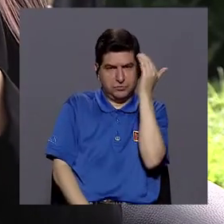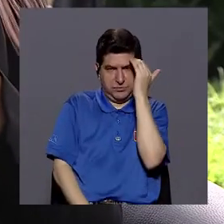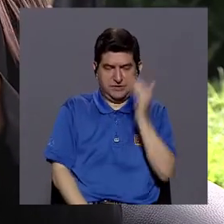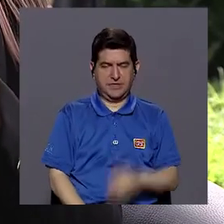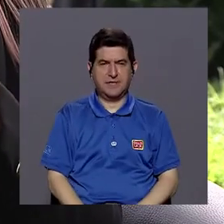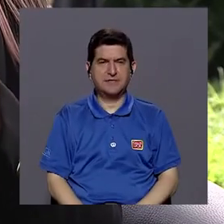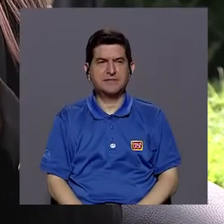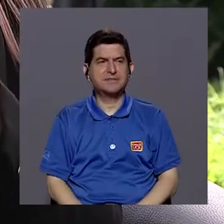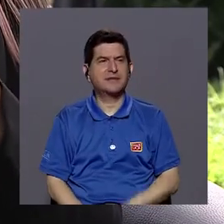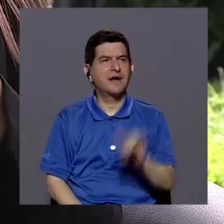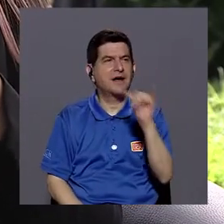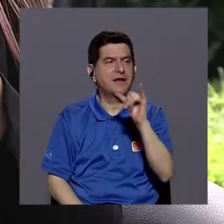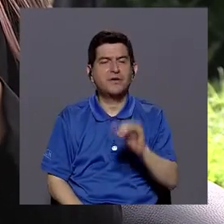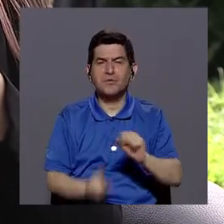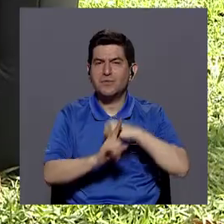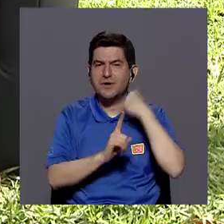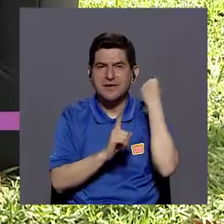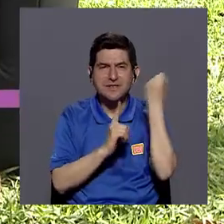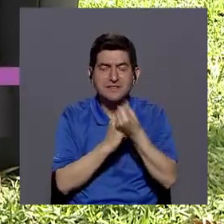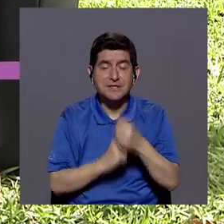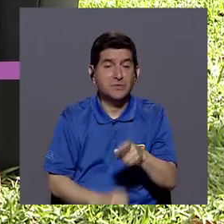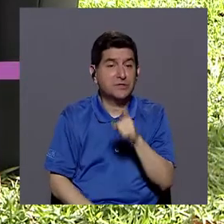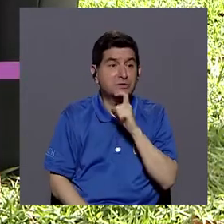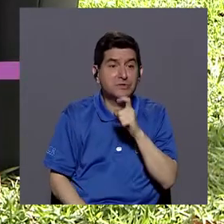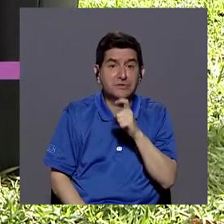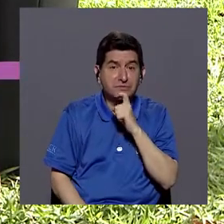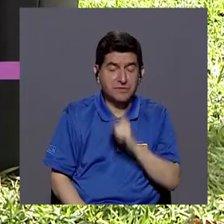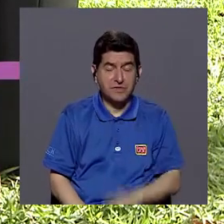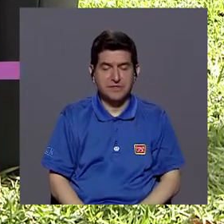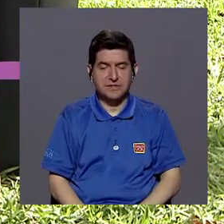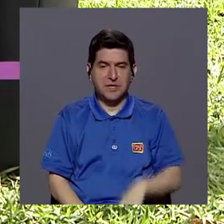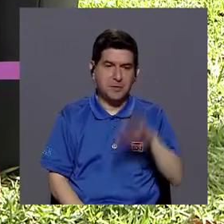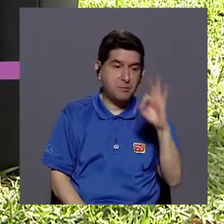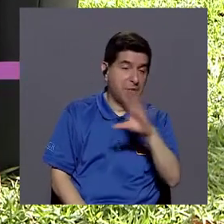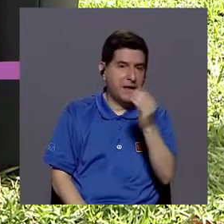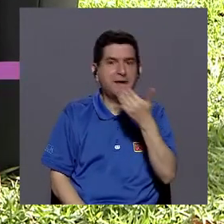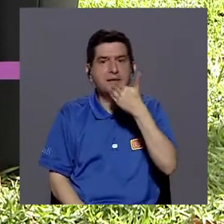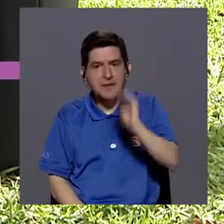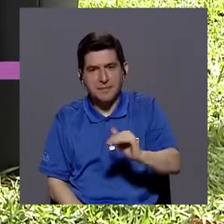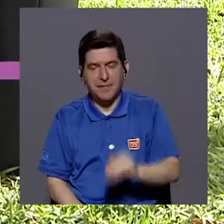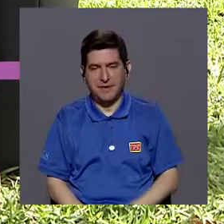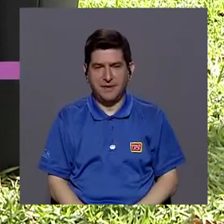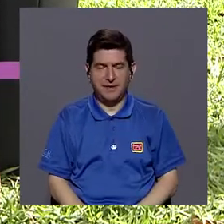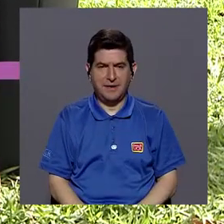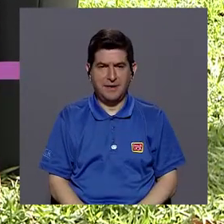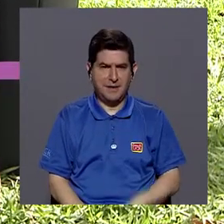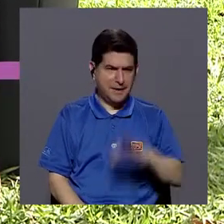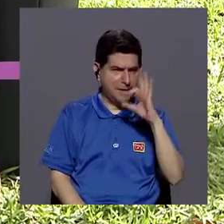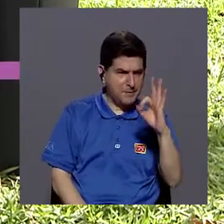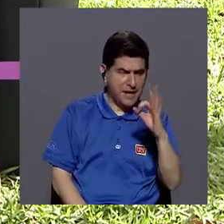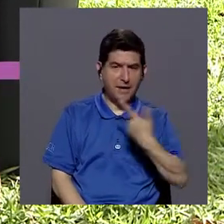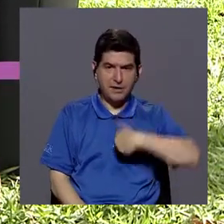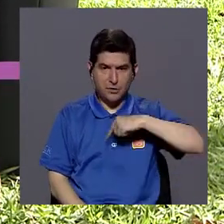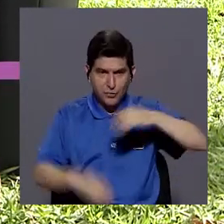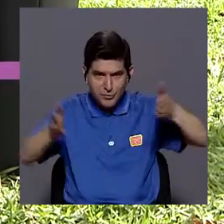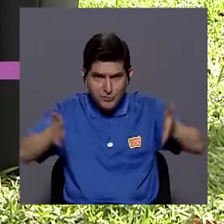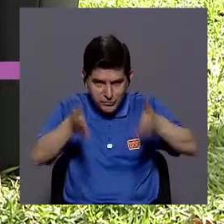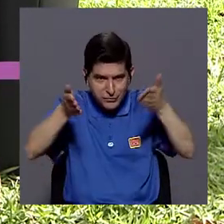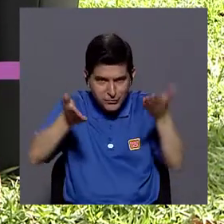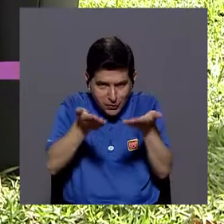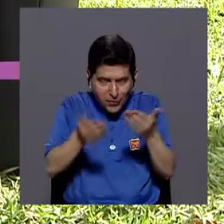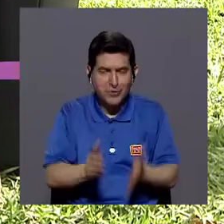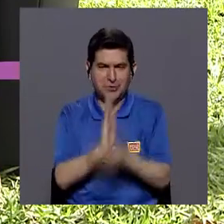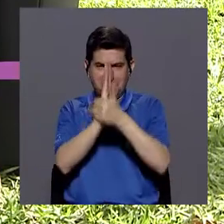por decirlo de alguna forma es como un estado crítico en el buen sentido y en el mal sentido, ¿verdad? Porque si en el buen sentido logramos estimular,